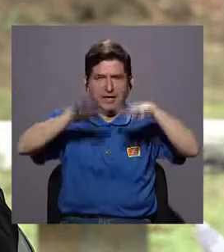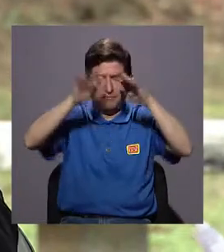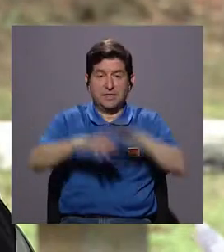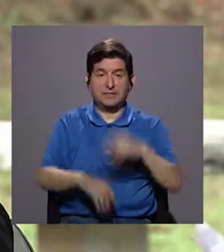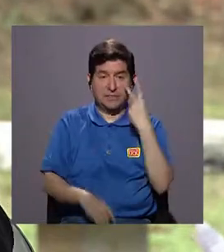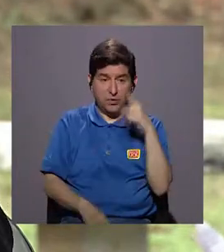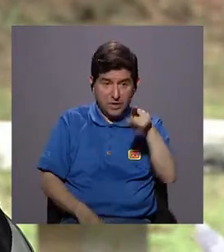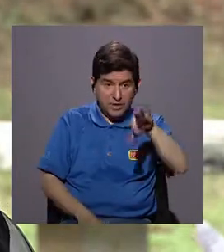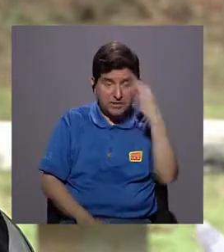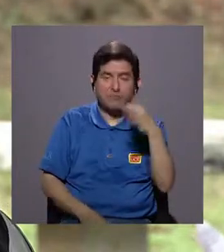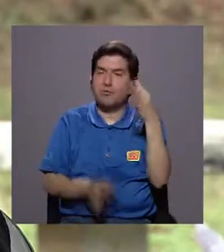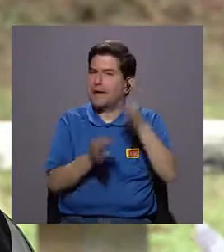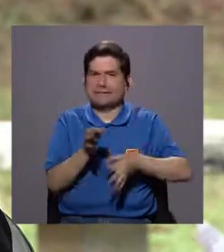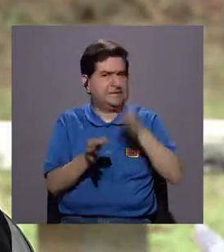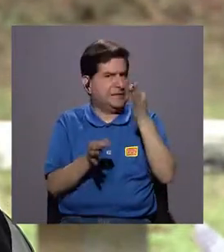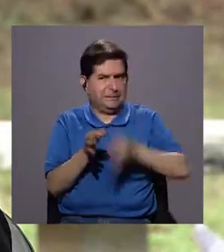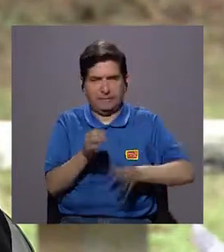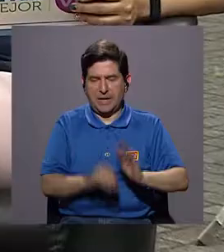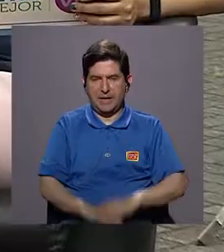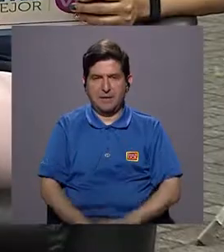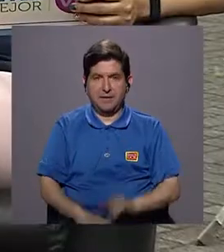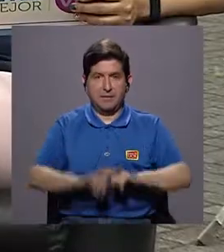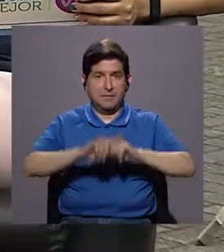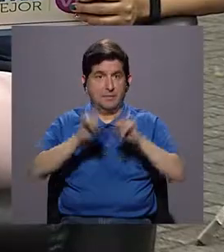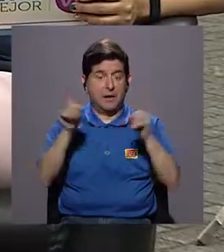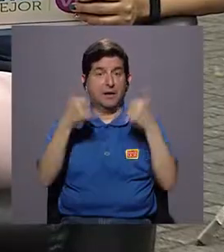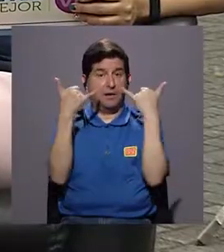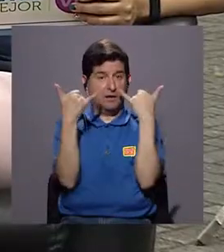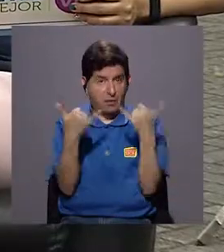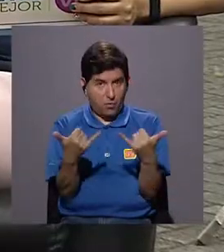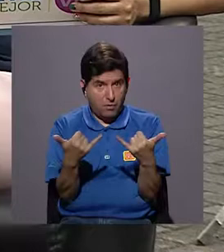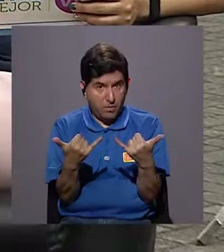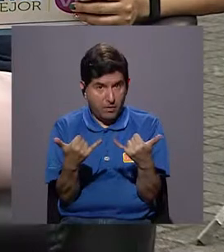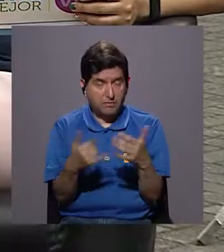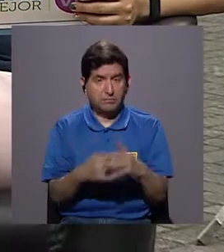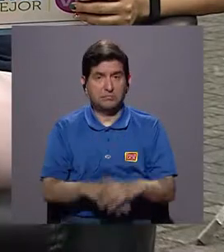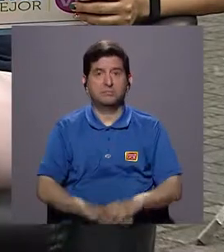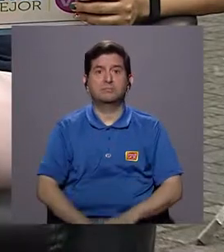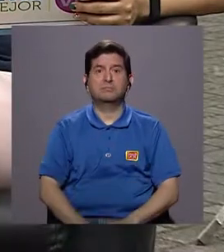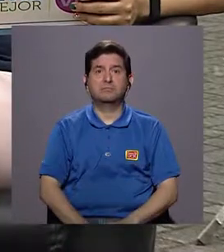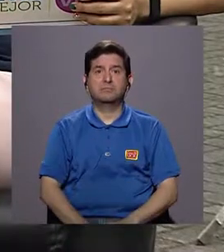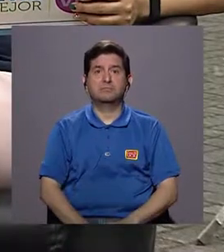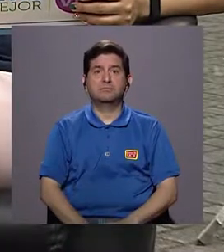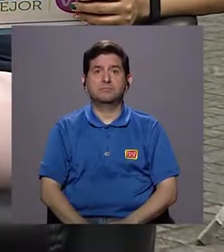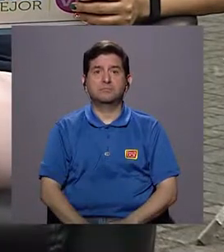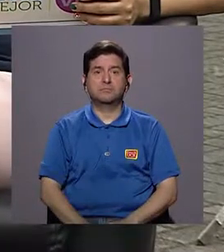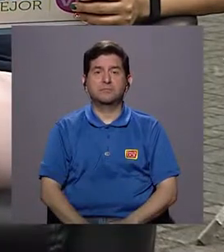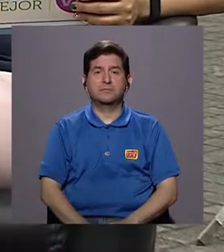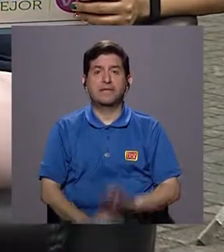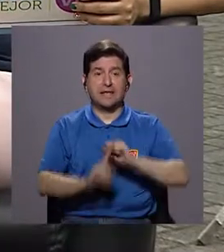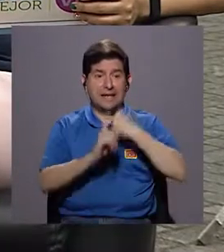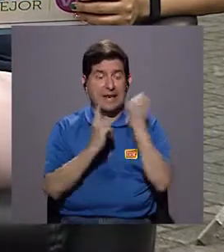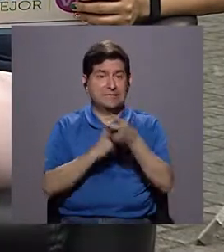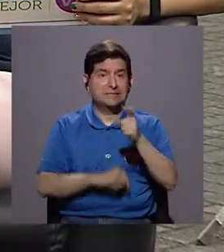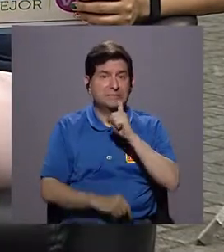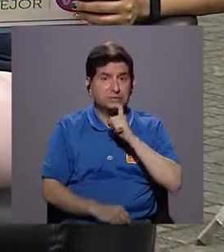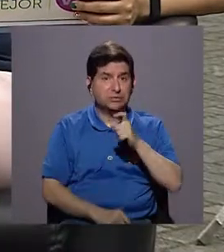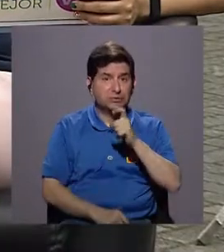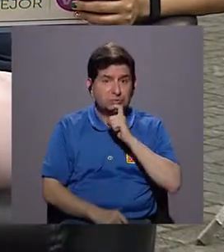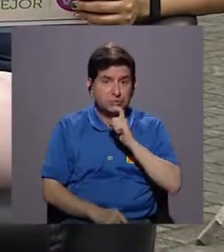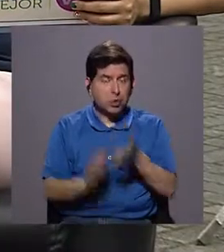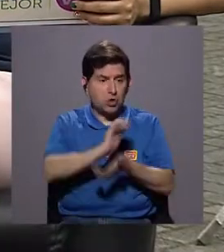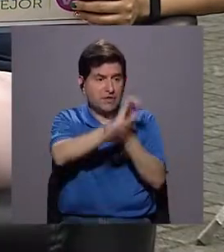Si nosotros lo vemos así, es como muy simple, ¿verdad? Sin embargo, ahora, lo extremo del